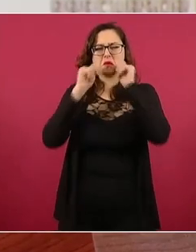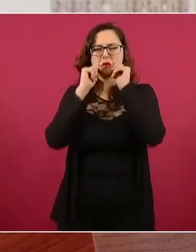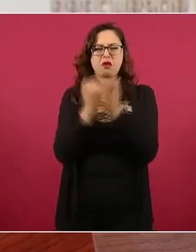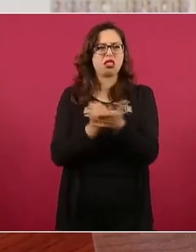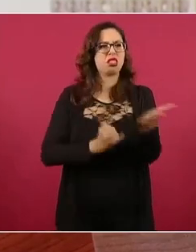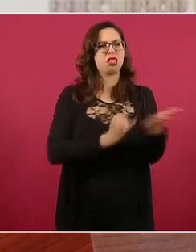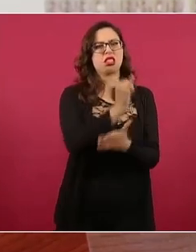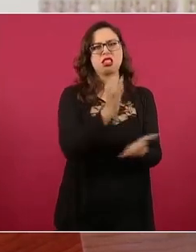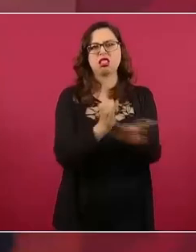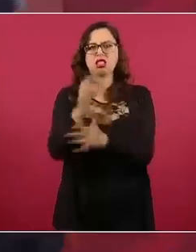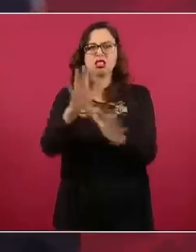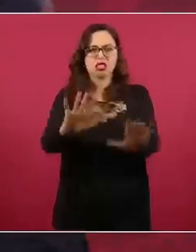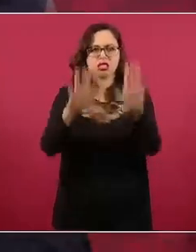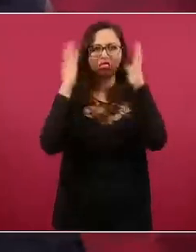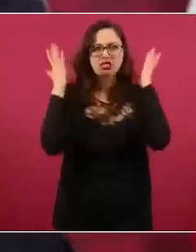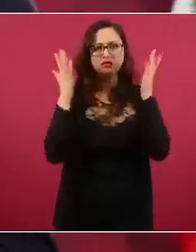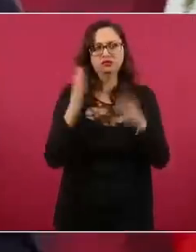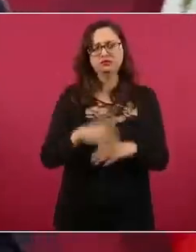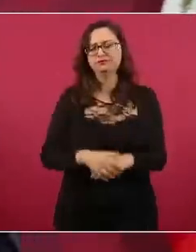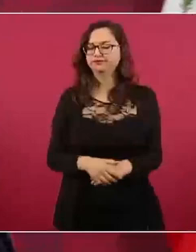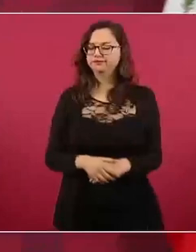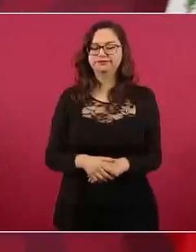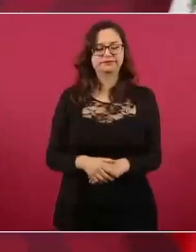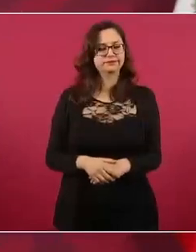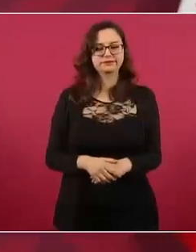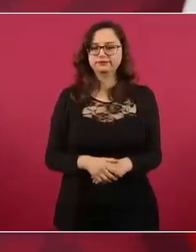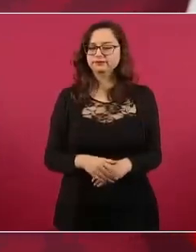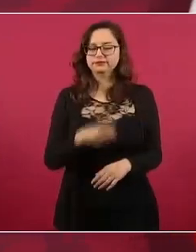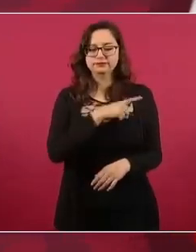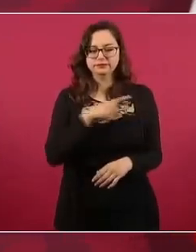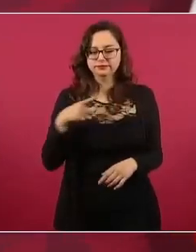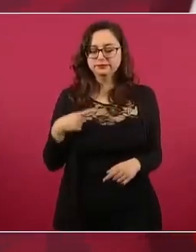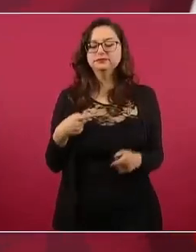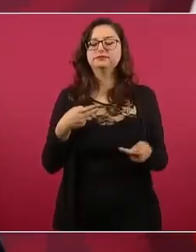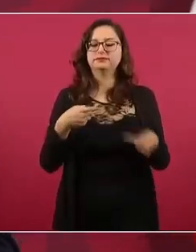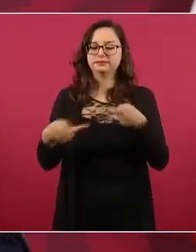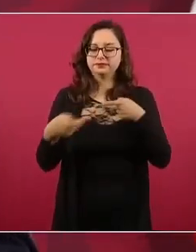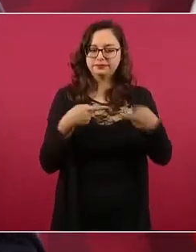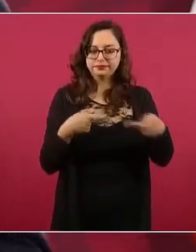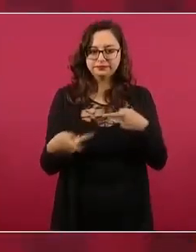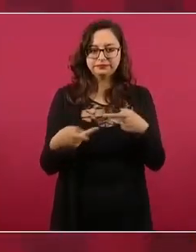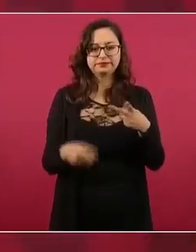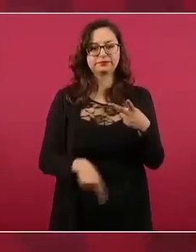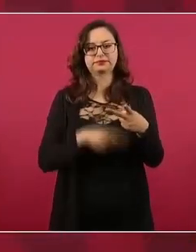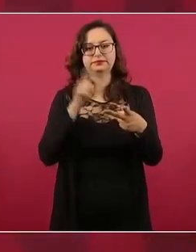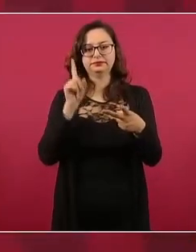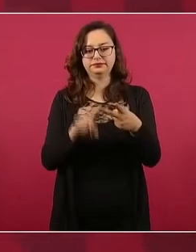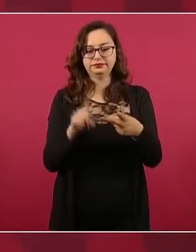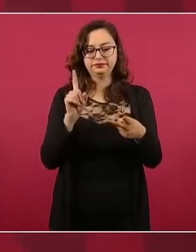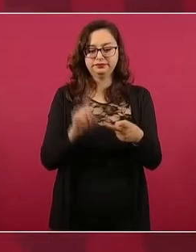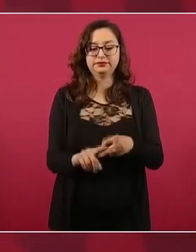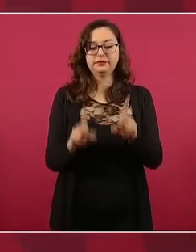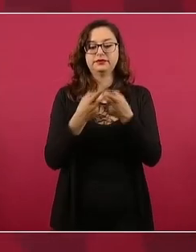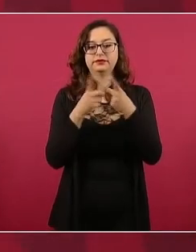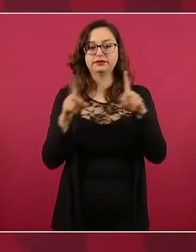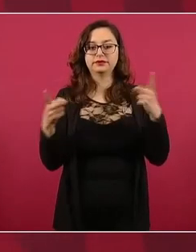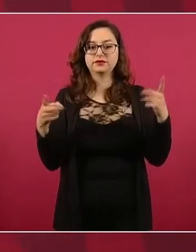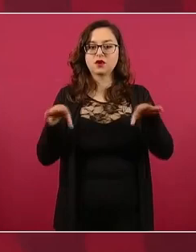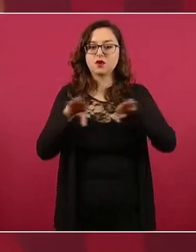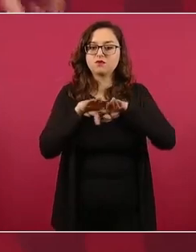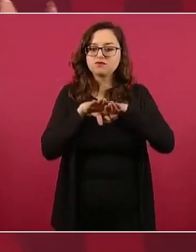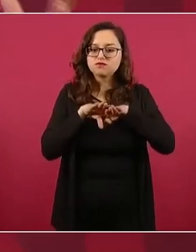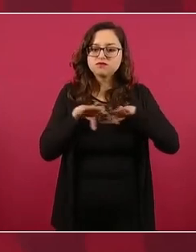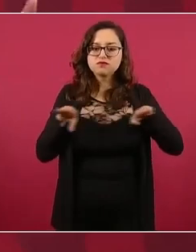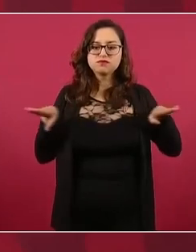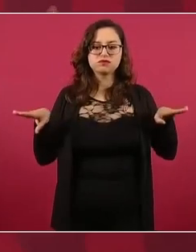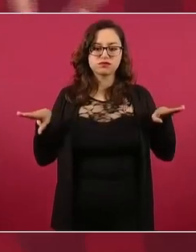Lo segundo, desarrollo horizontal. no